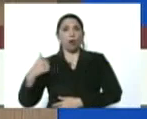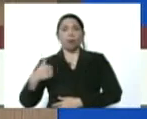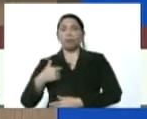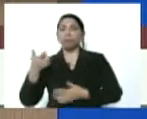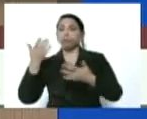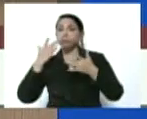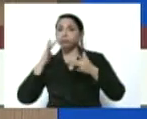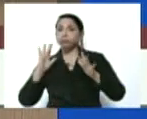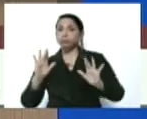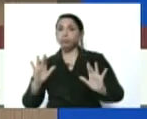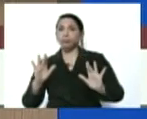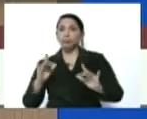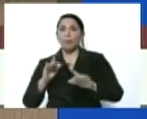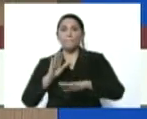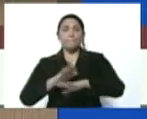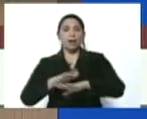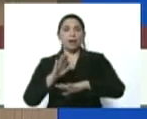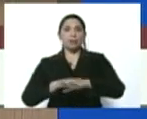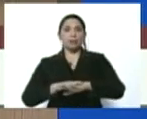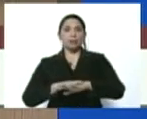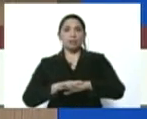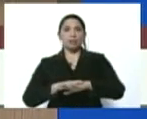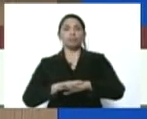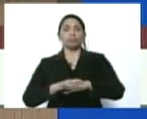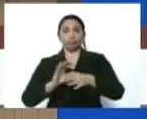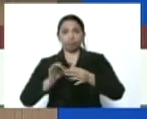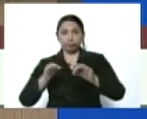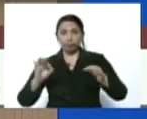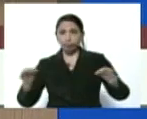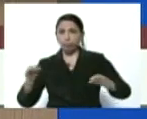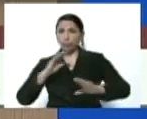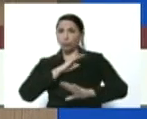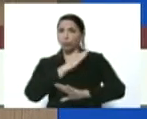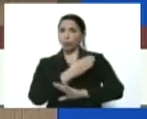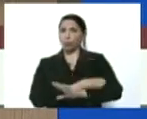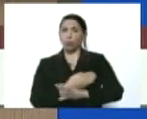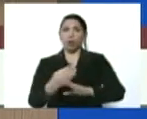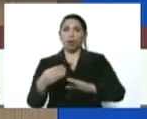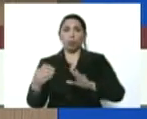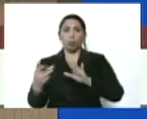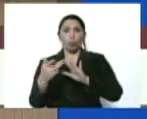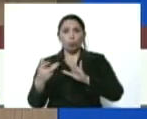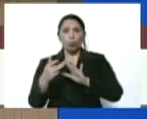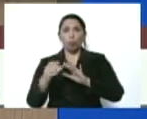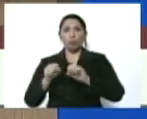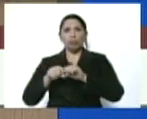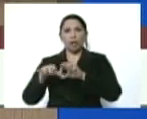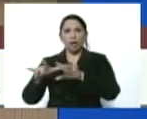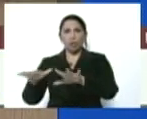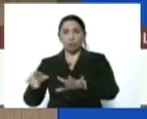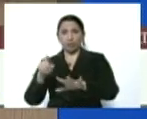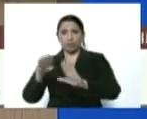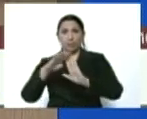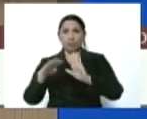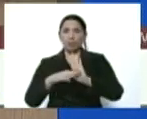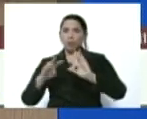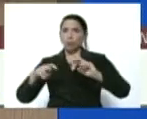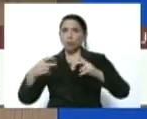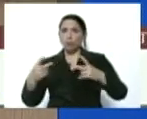para que ocurra una cadena potencial de contacto. Así que son medidas nuevas. Ya